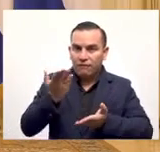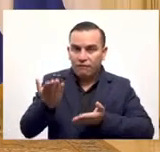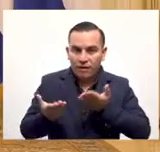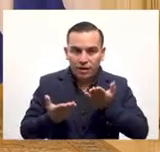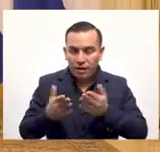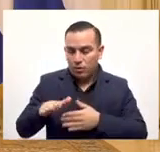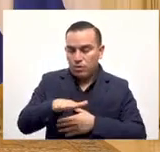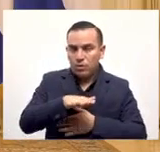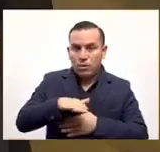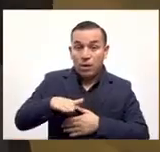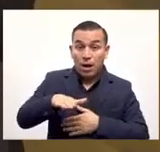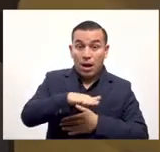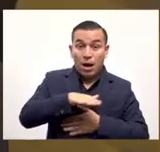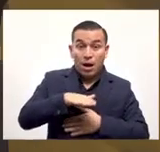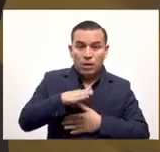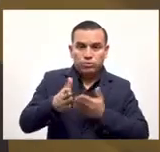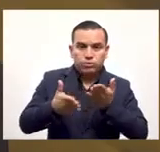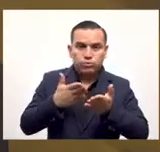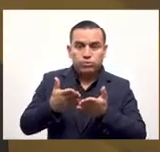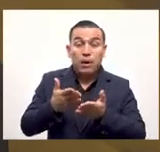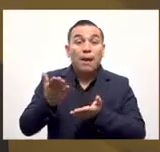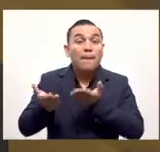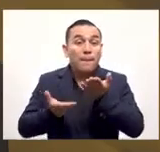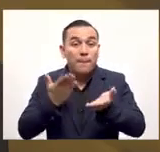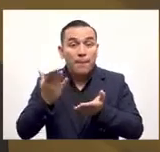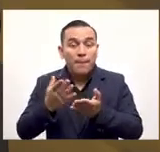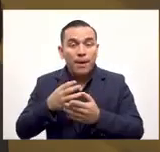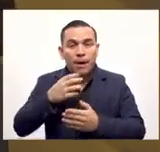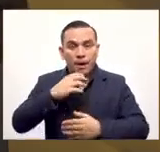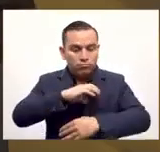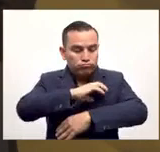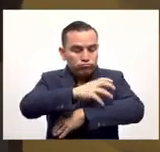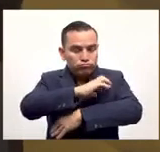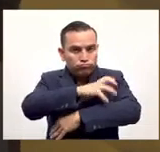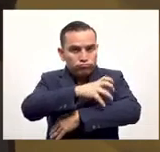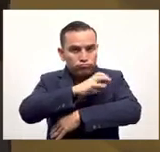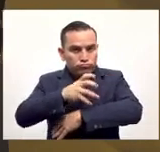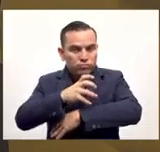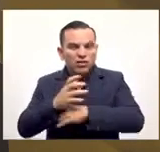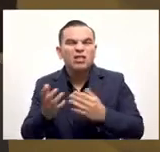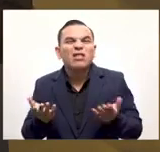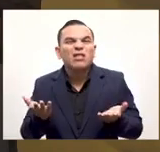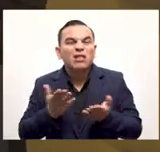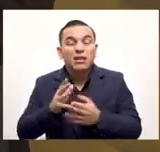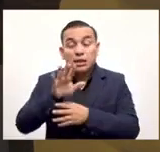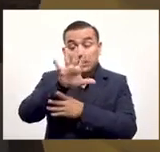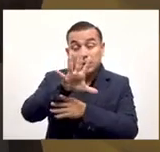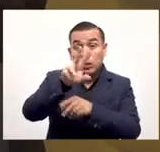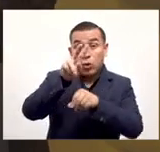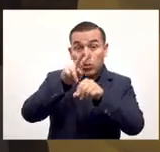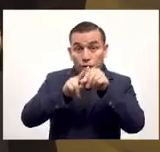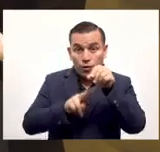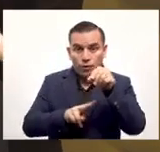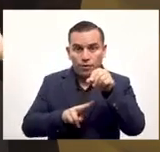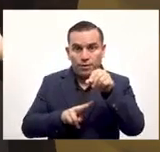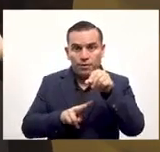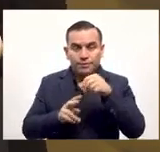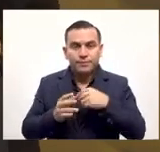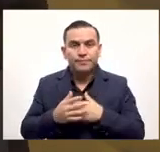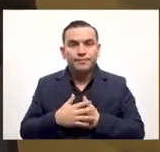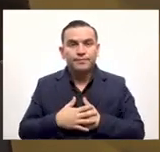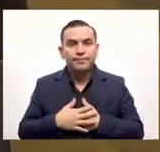un puesto de mercado y una señora vende fruta y esta fruta la vende en 5 dólares